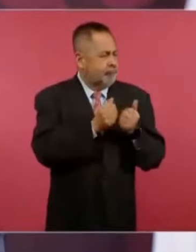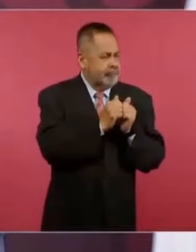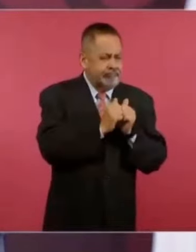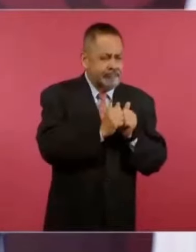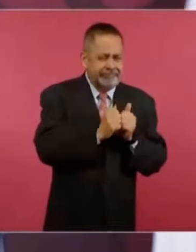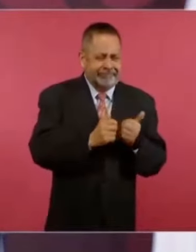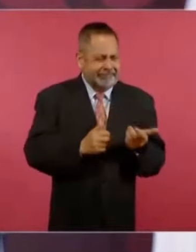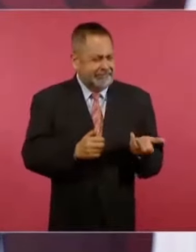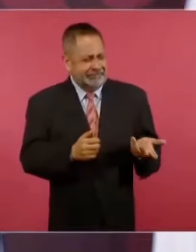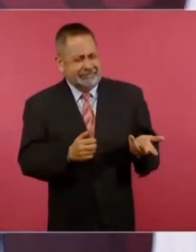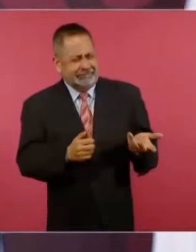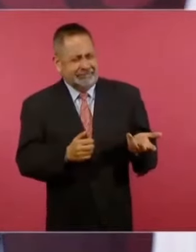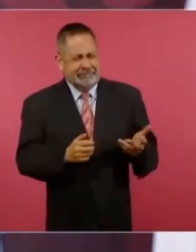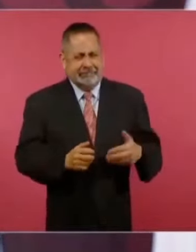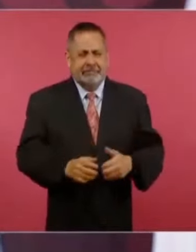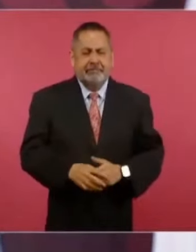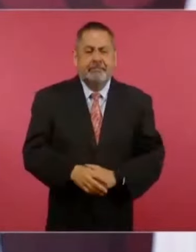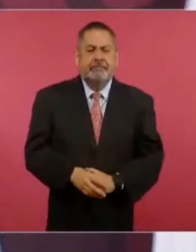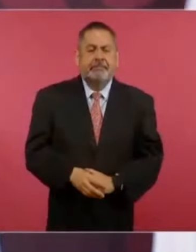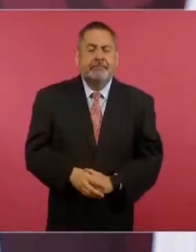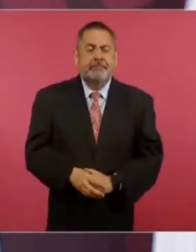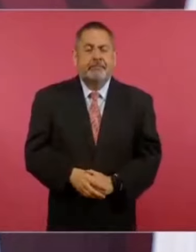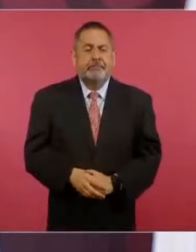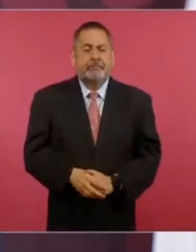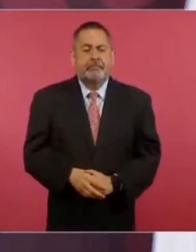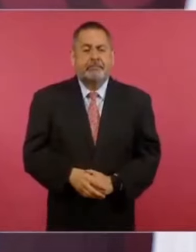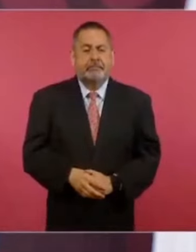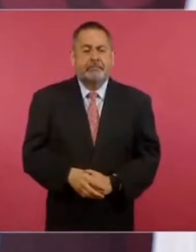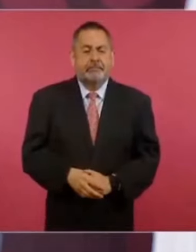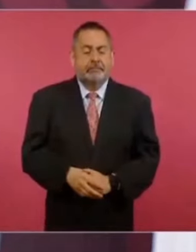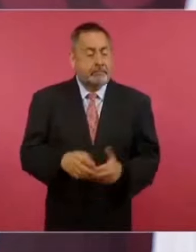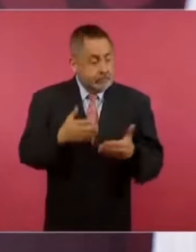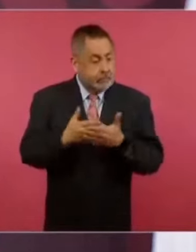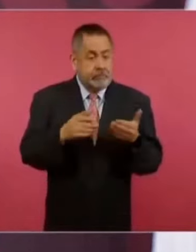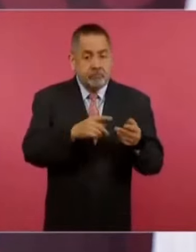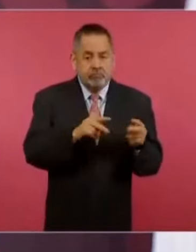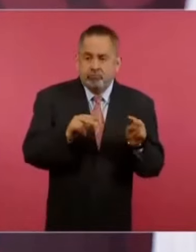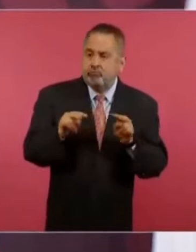ahora sí